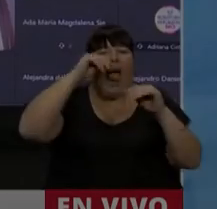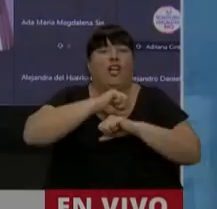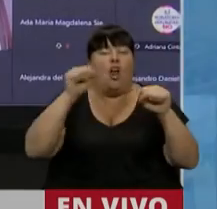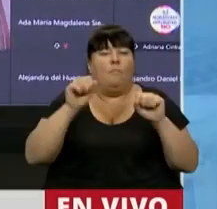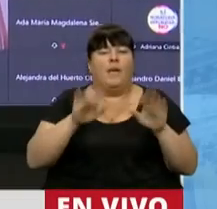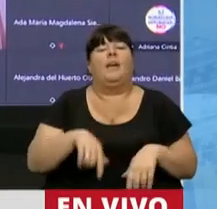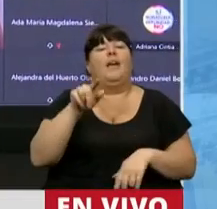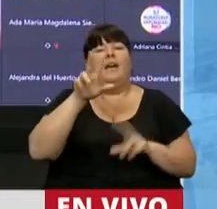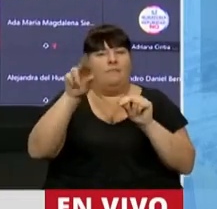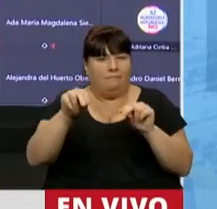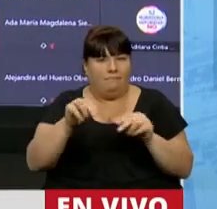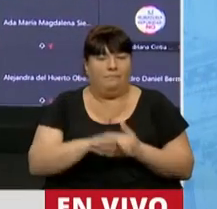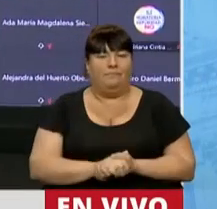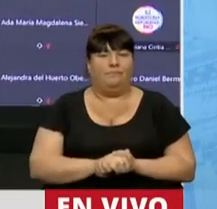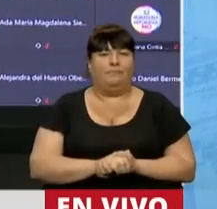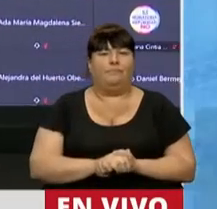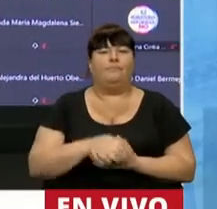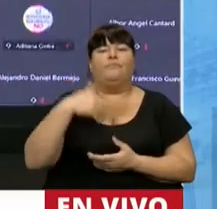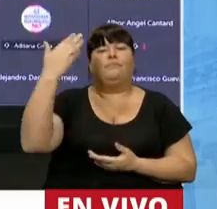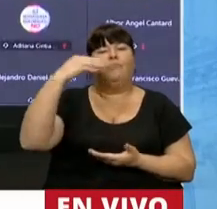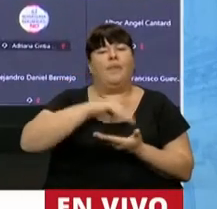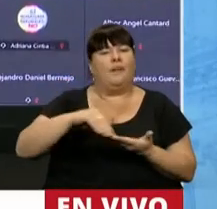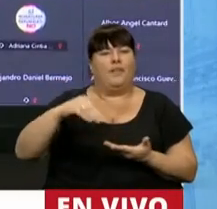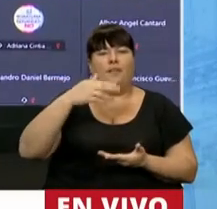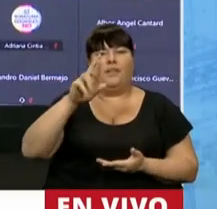...para una cuestión de privilegio del diputado José Ricardo.